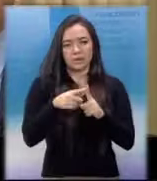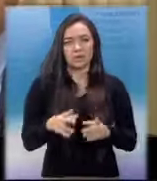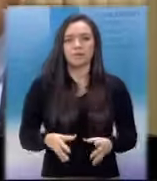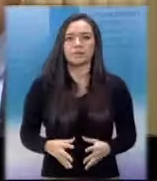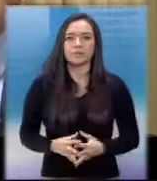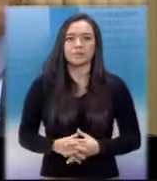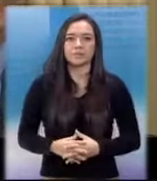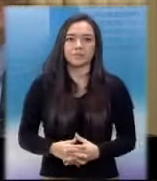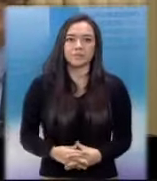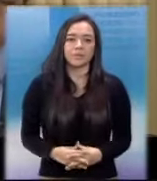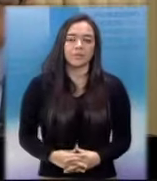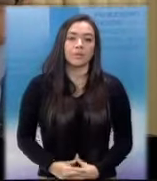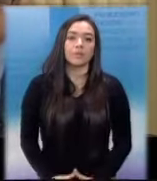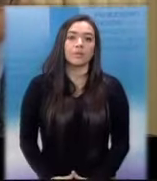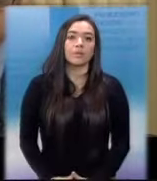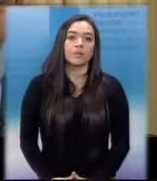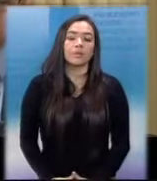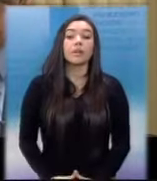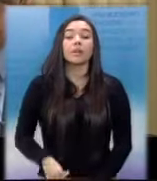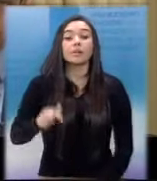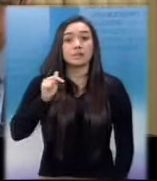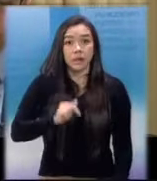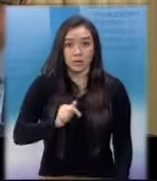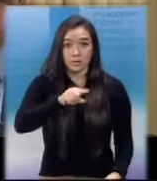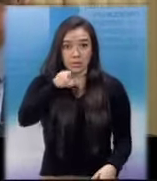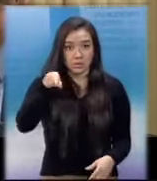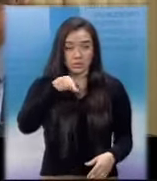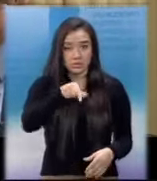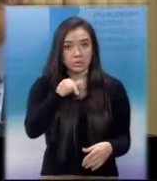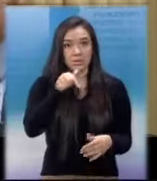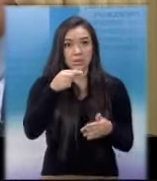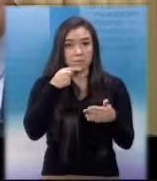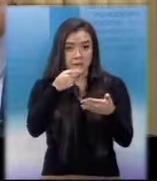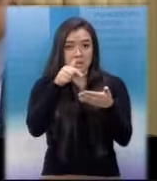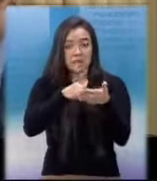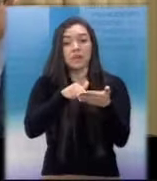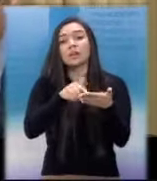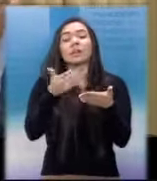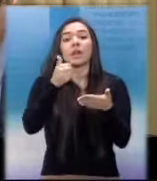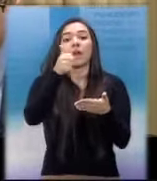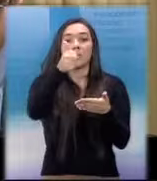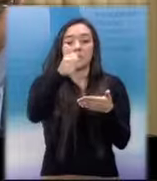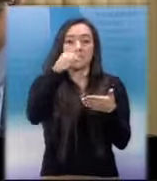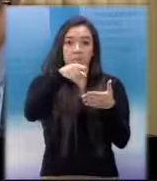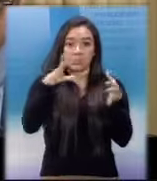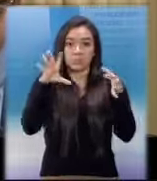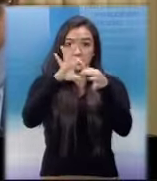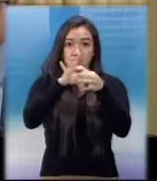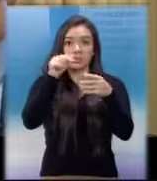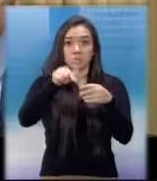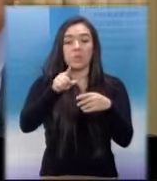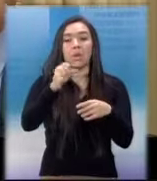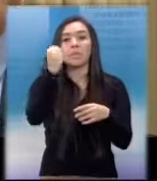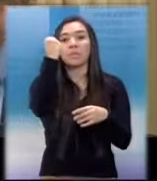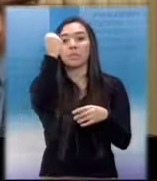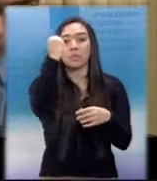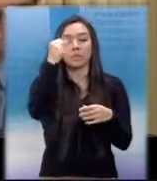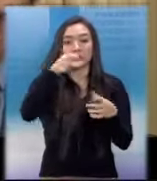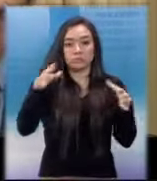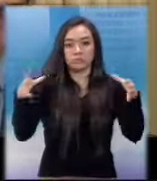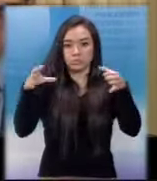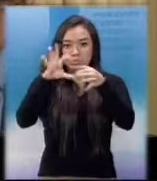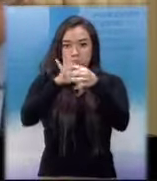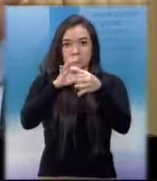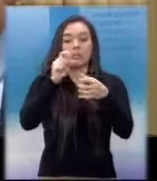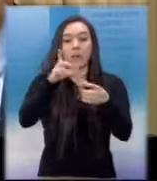acercamiento, sin embargo, líder, y lo cito literalmente, dice que el Partido Patriota puede pedir cualquier cosa, pero ellos seguirán adelante